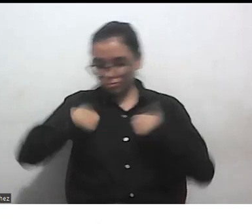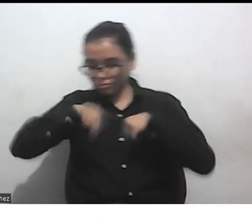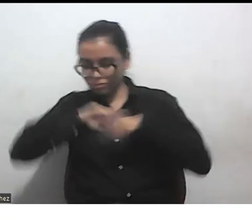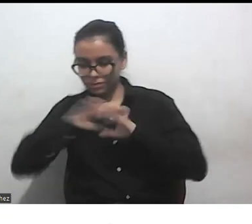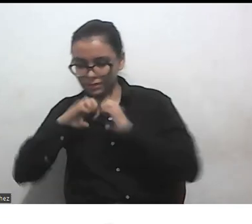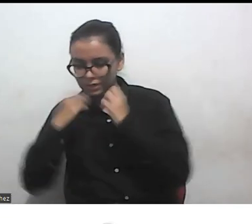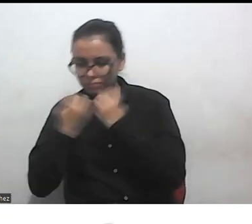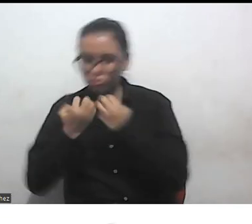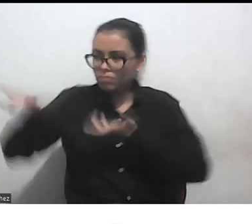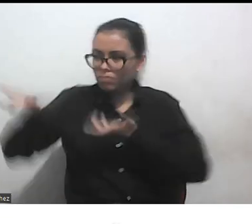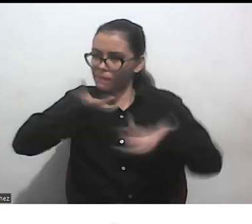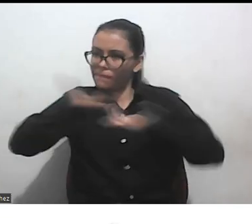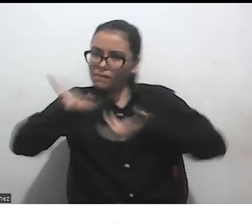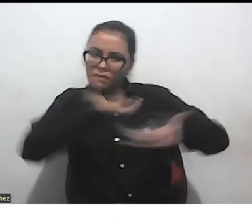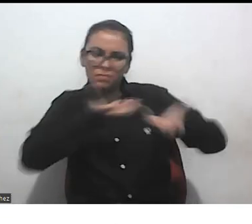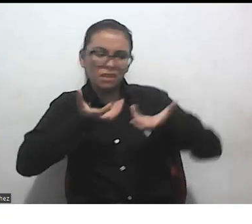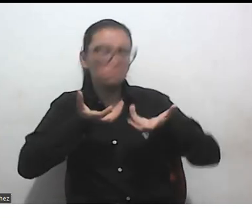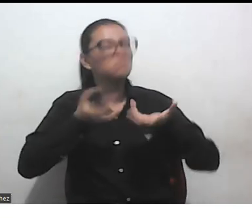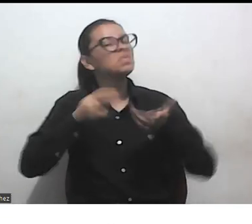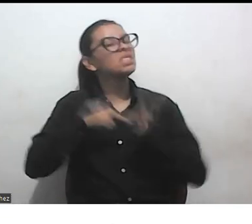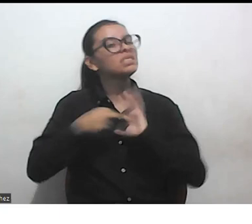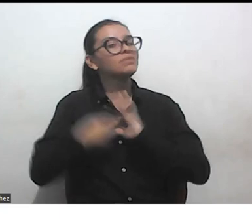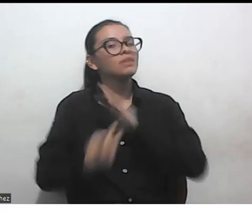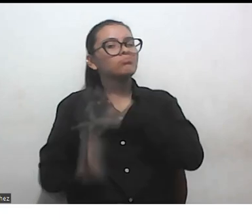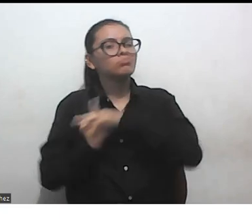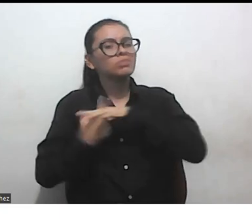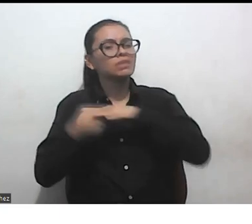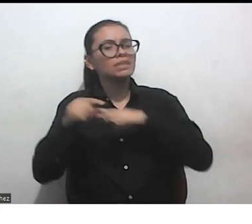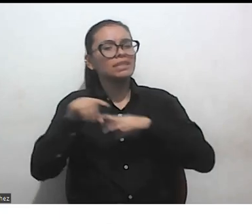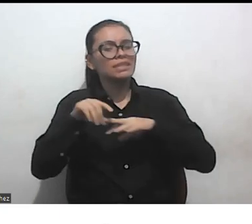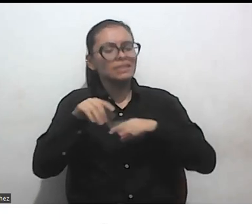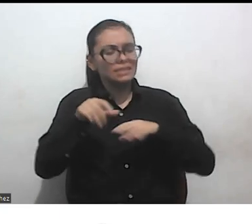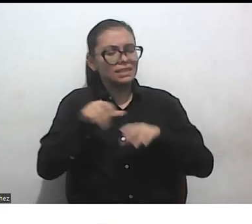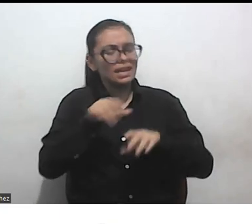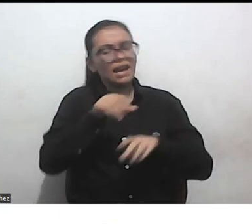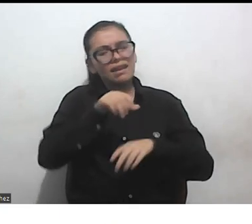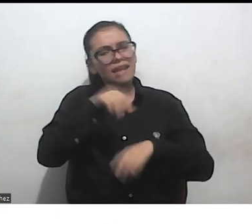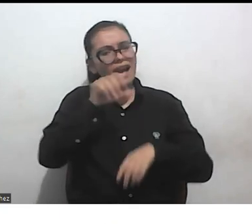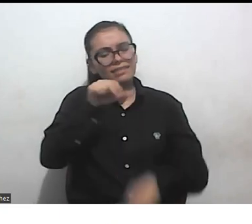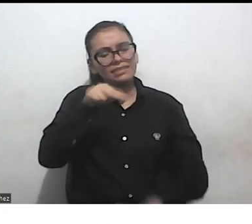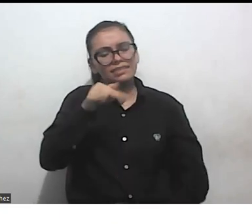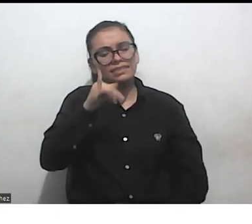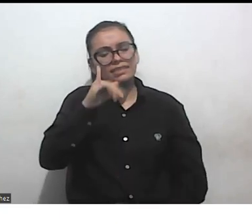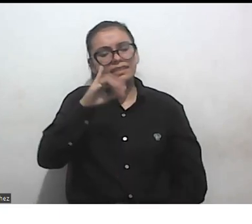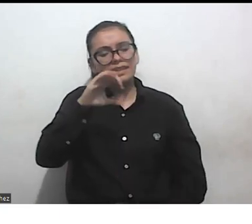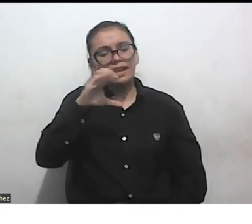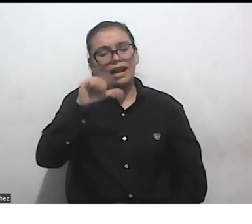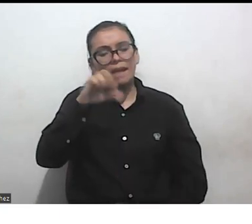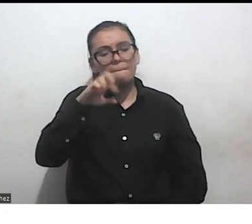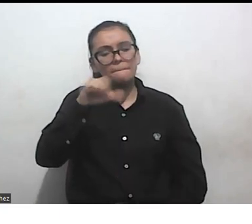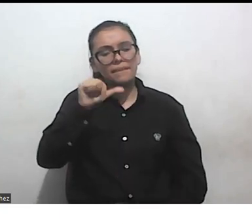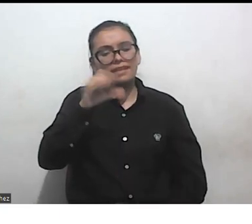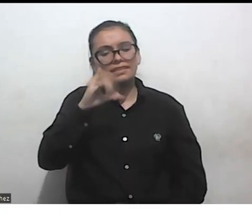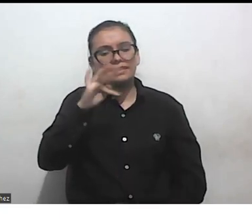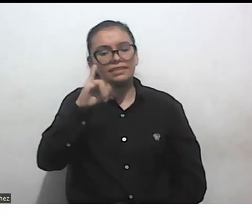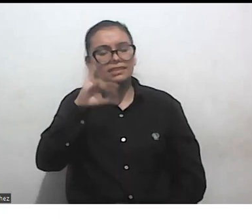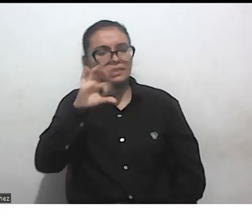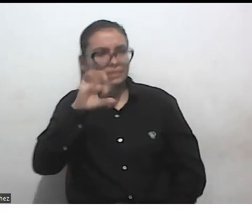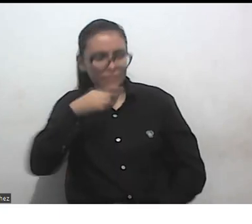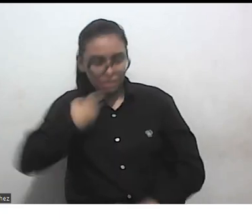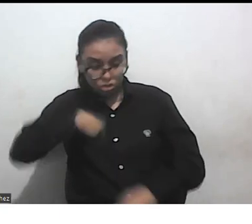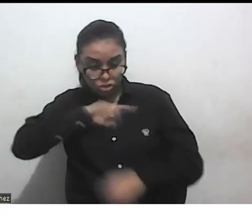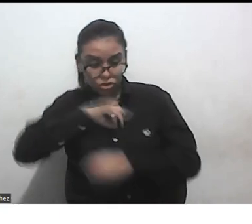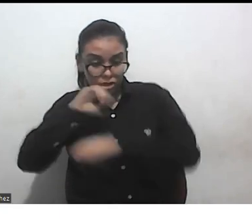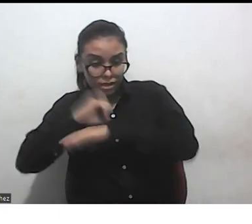significa generar una cultura anticapacitista desde nuestra organización porque las lógicas laborales las